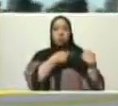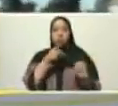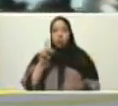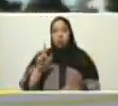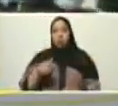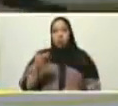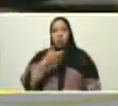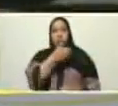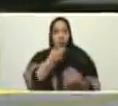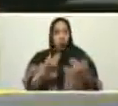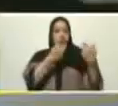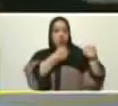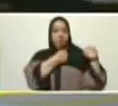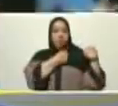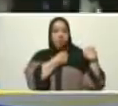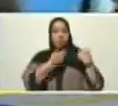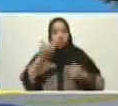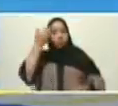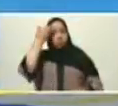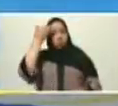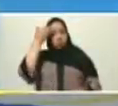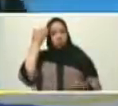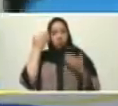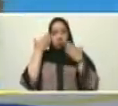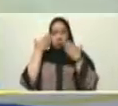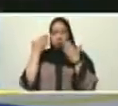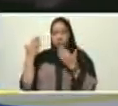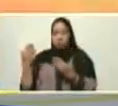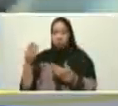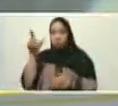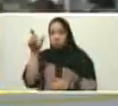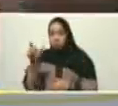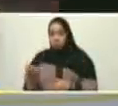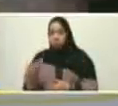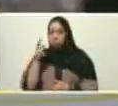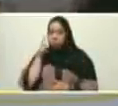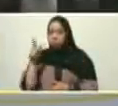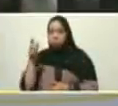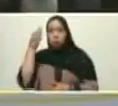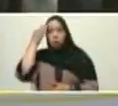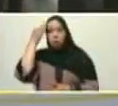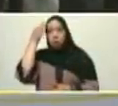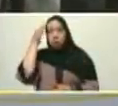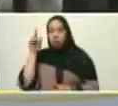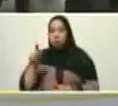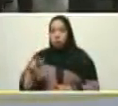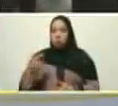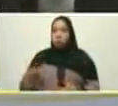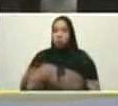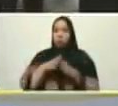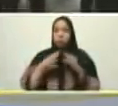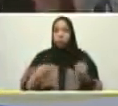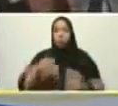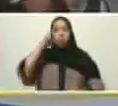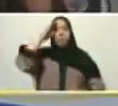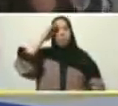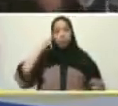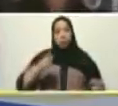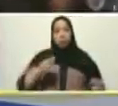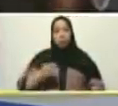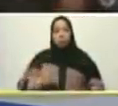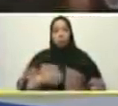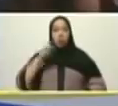Jefe, Remigio Ceballos y Chazo, saben nuestros oficiales del